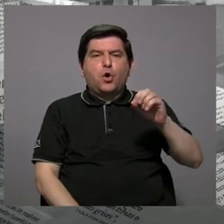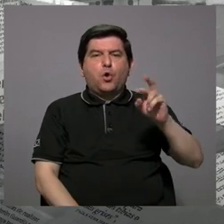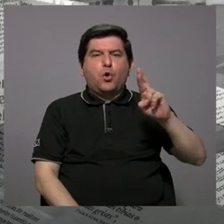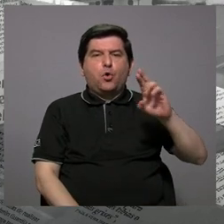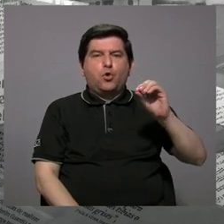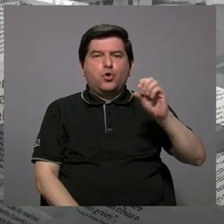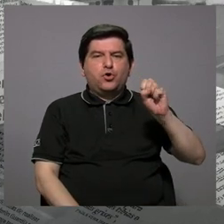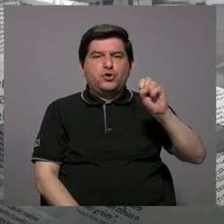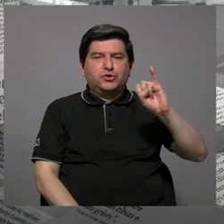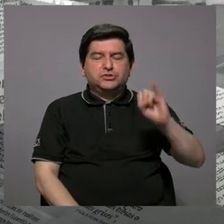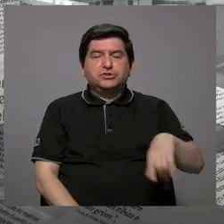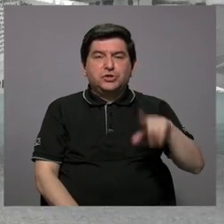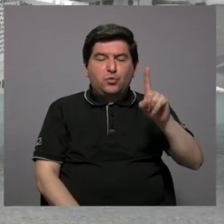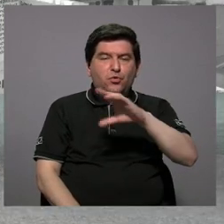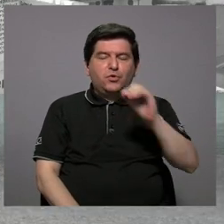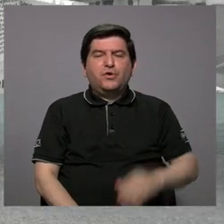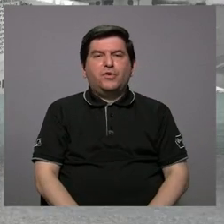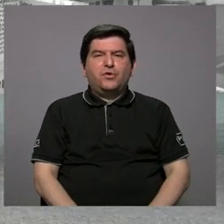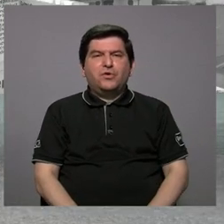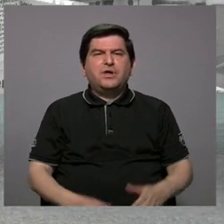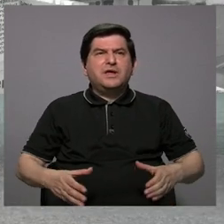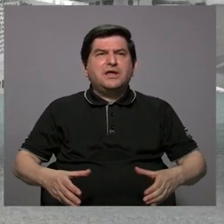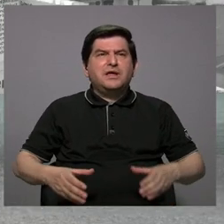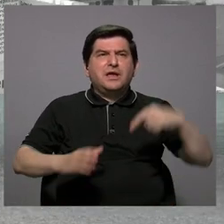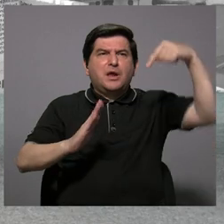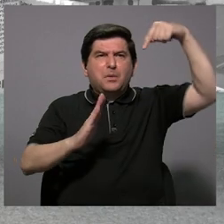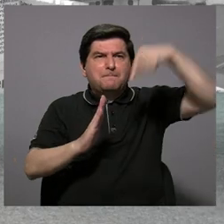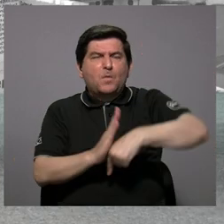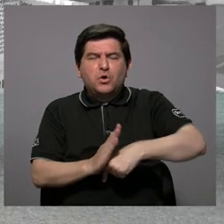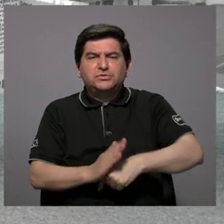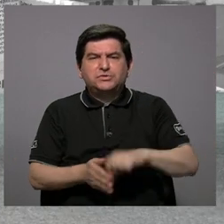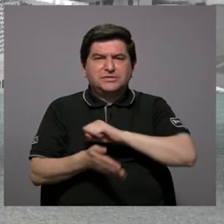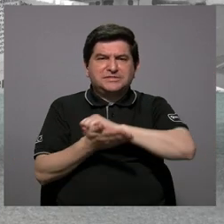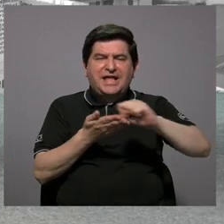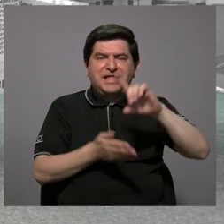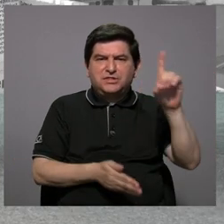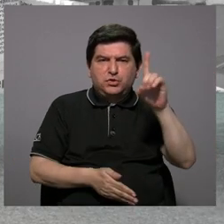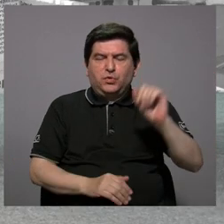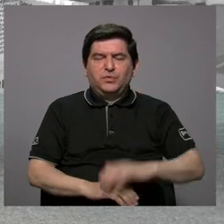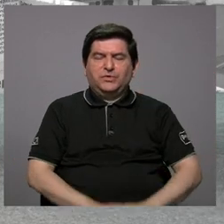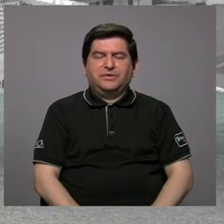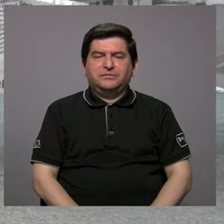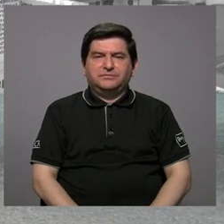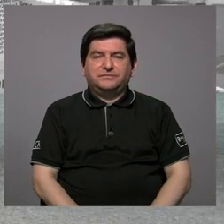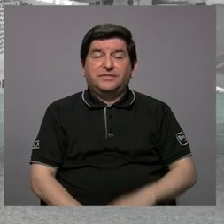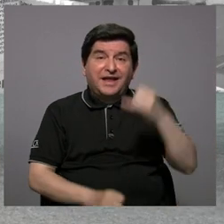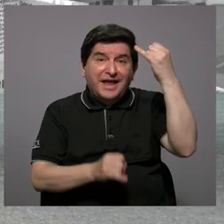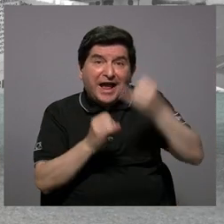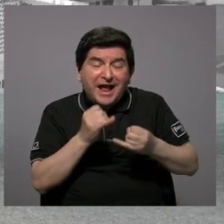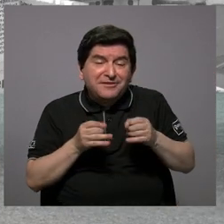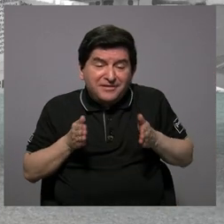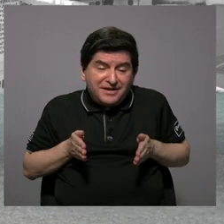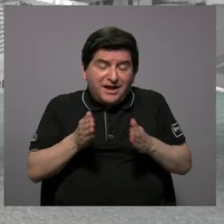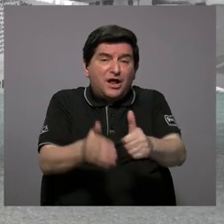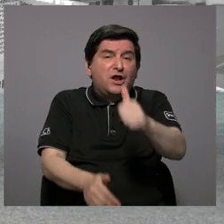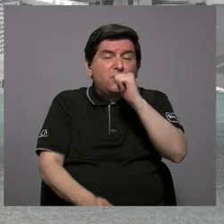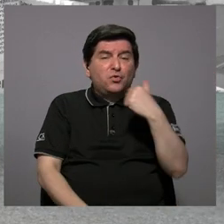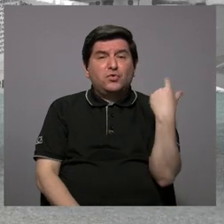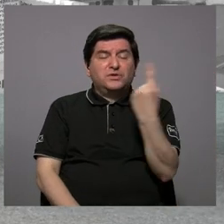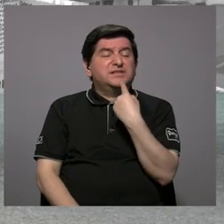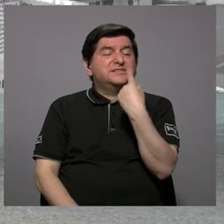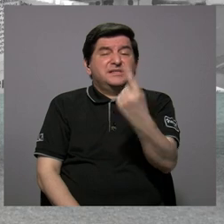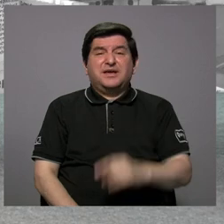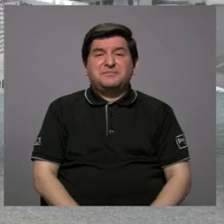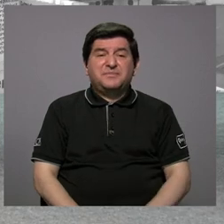de los tanques de Santo Domingo de los pozos de Santo Domingo entonces al estar al final de la ruta del agua siempre nos han